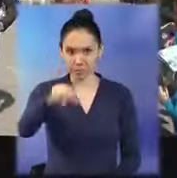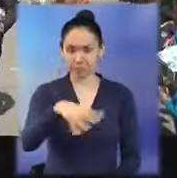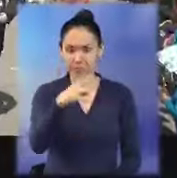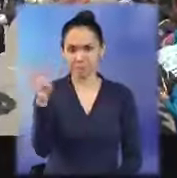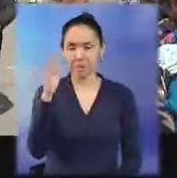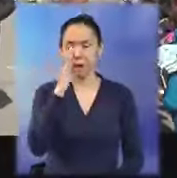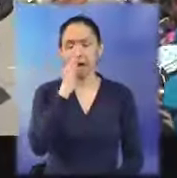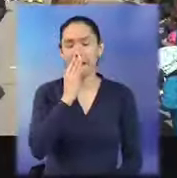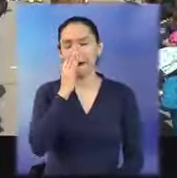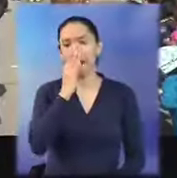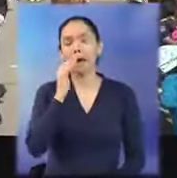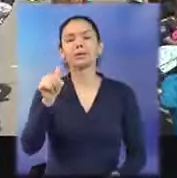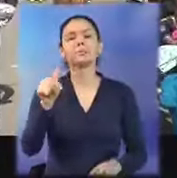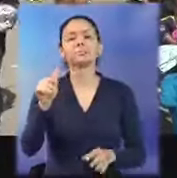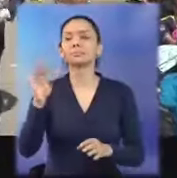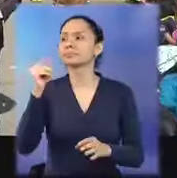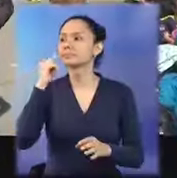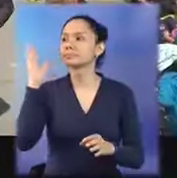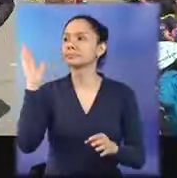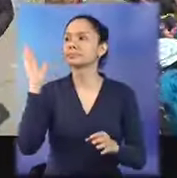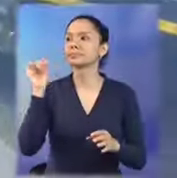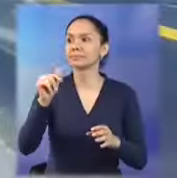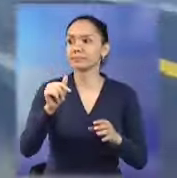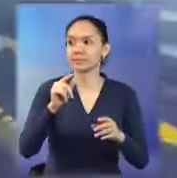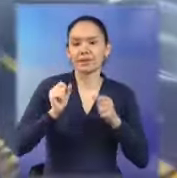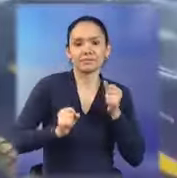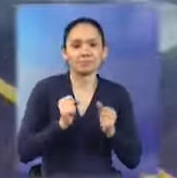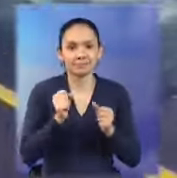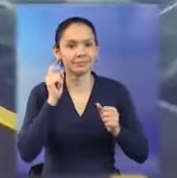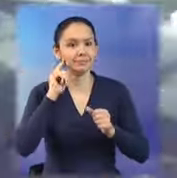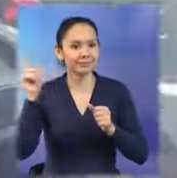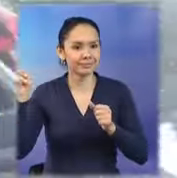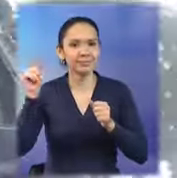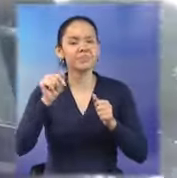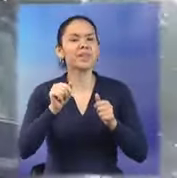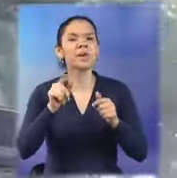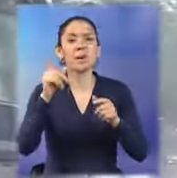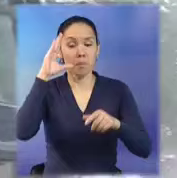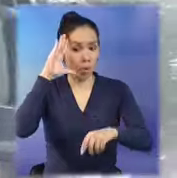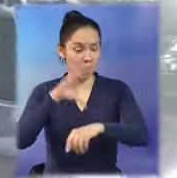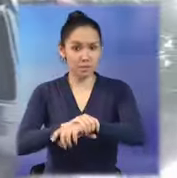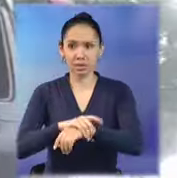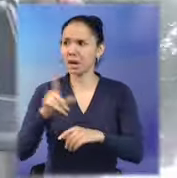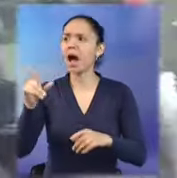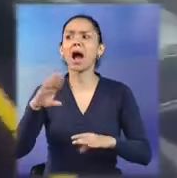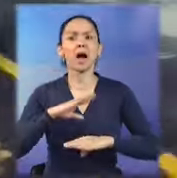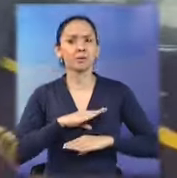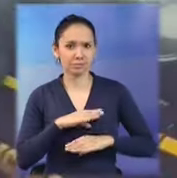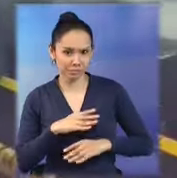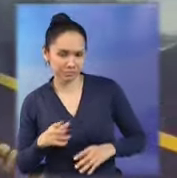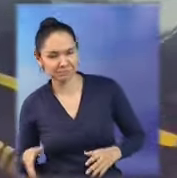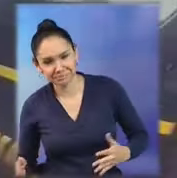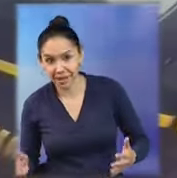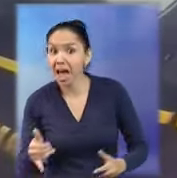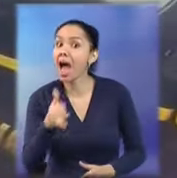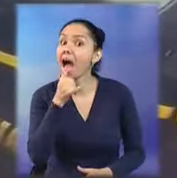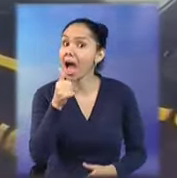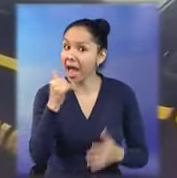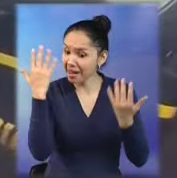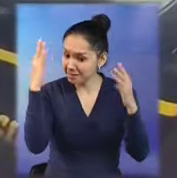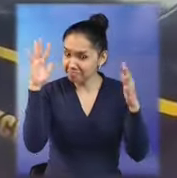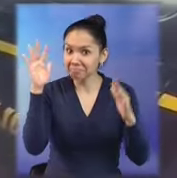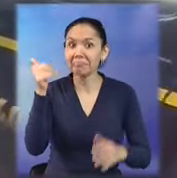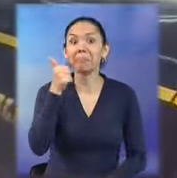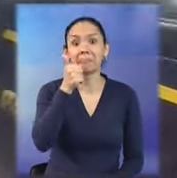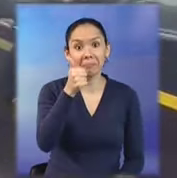El gobierno de los sueños nos dio seguridad. Bueno, al menos este policía seguro que se la pasó bien. El